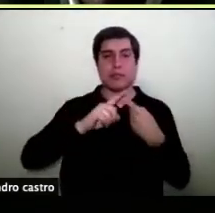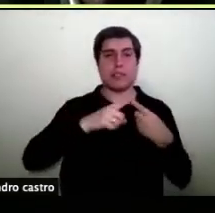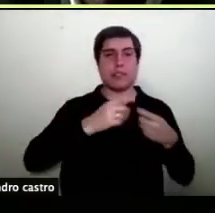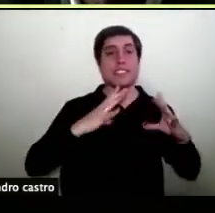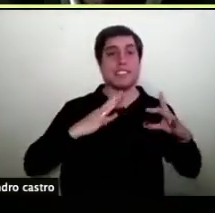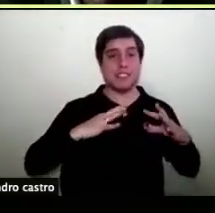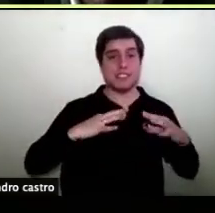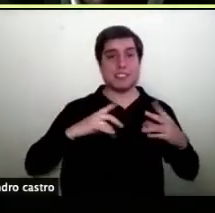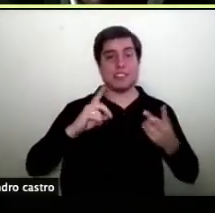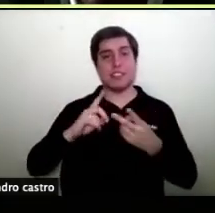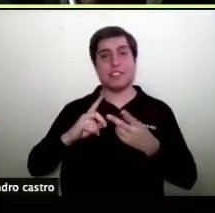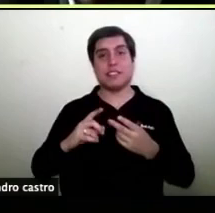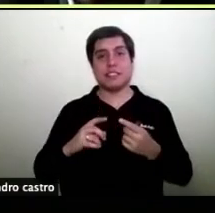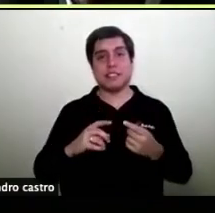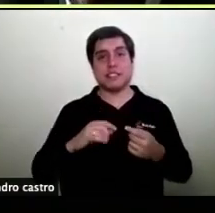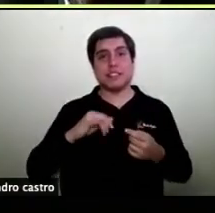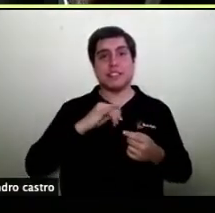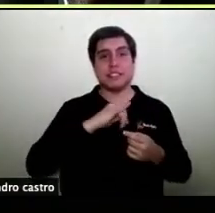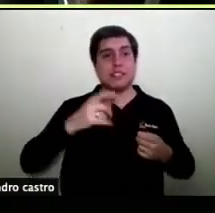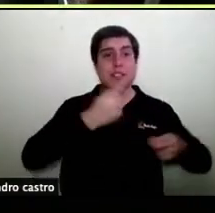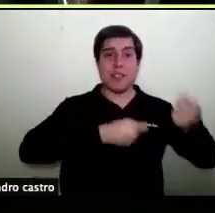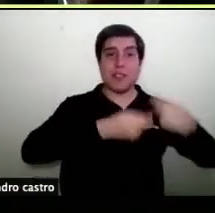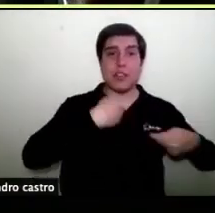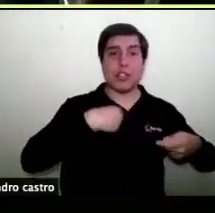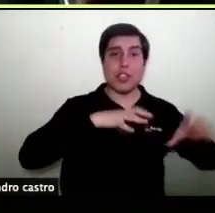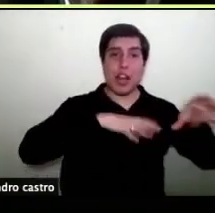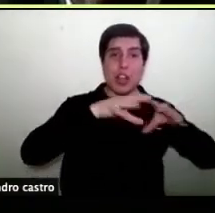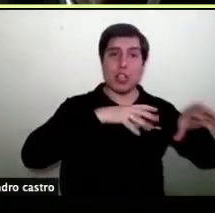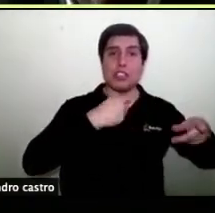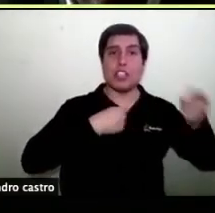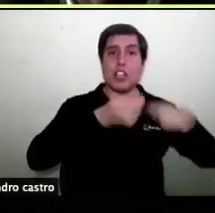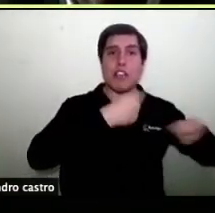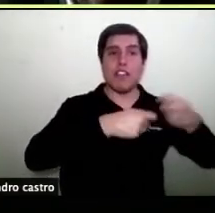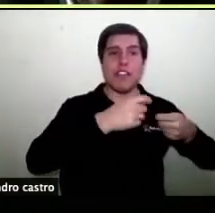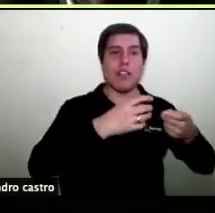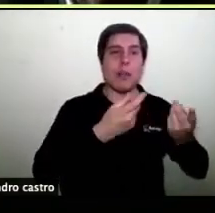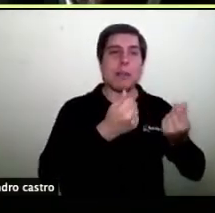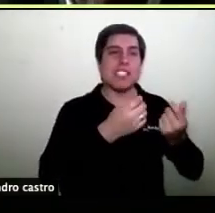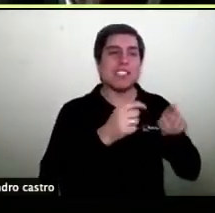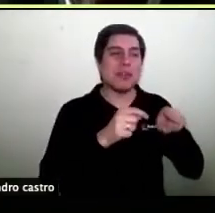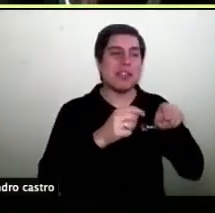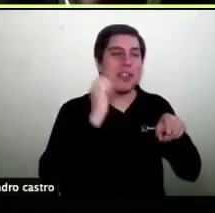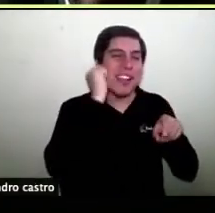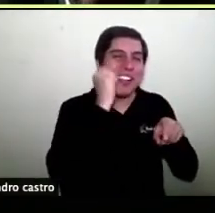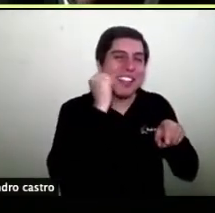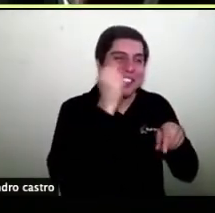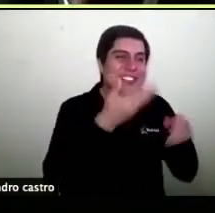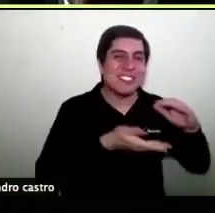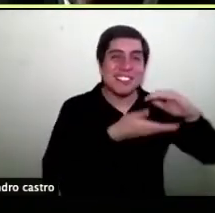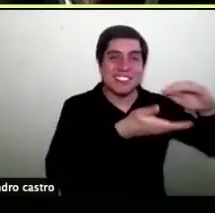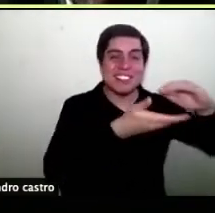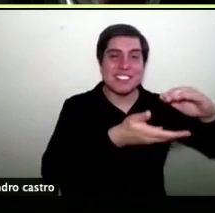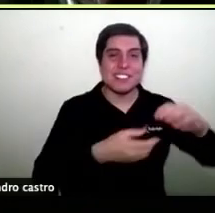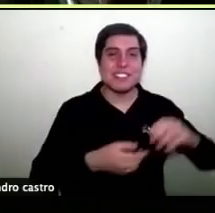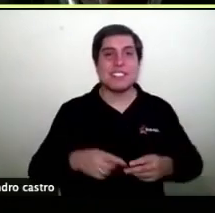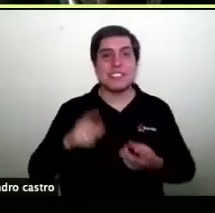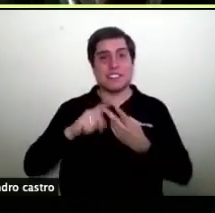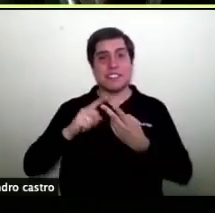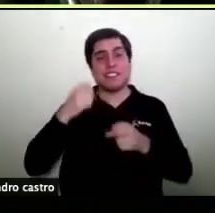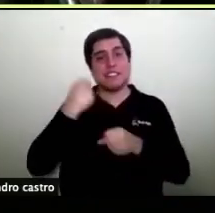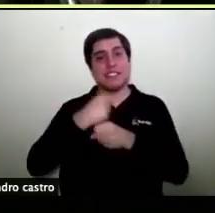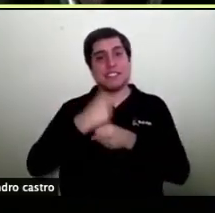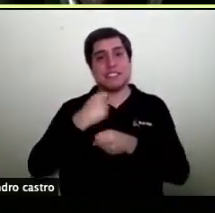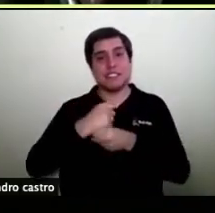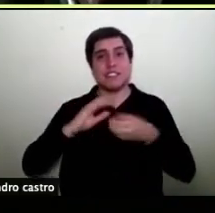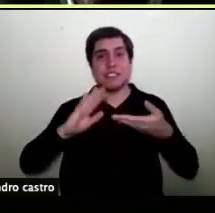vendan reflejen eso reflejen en el fondo el cariño por transmitir algo bueno trabajen en comunidad y en forma